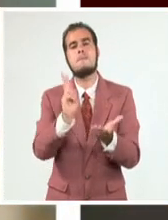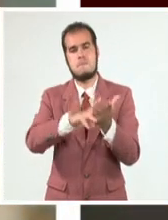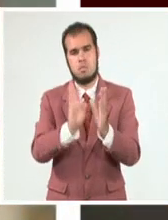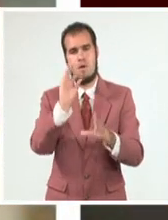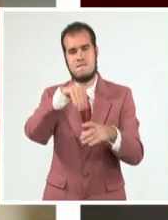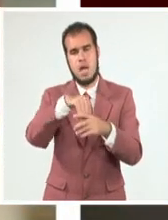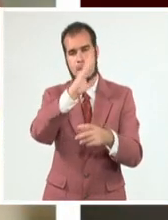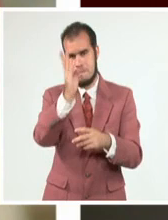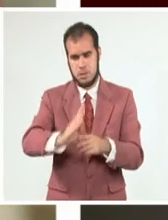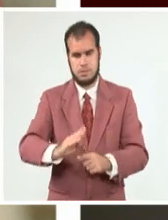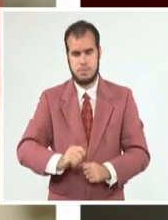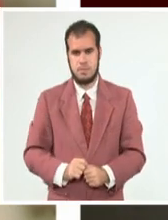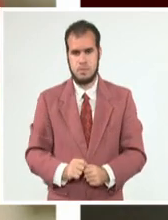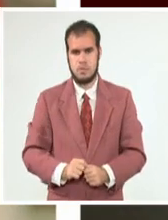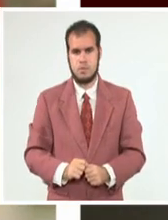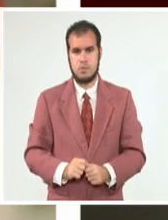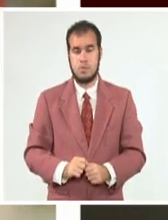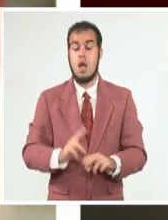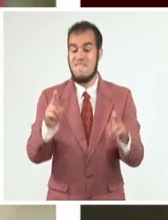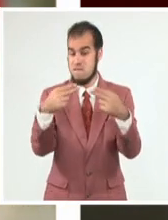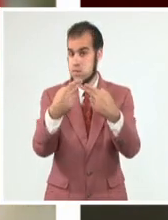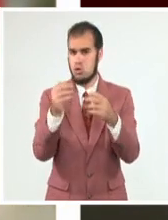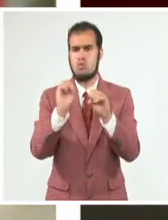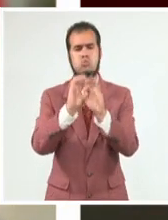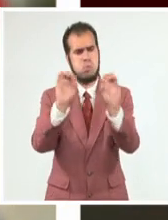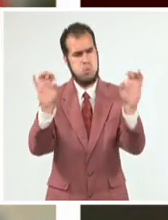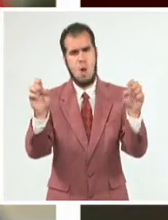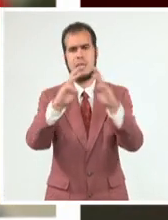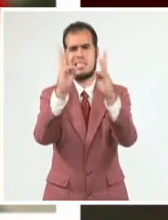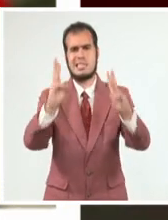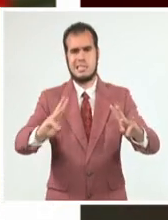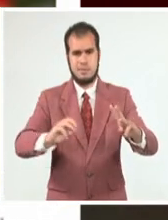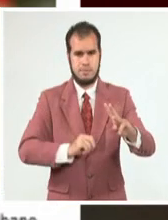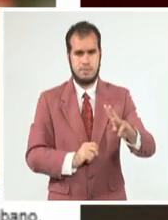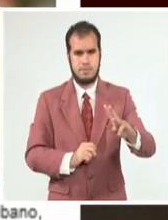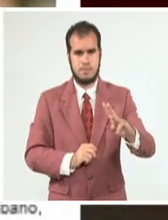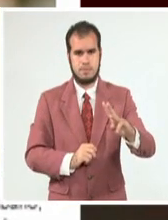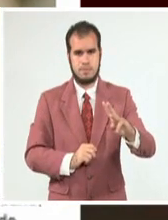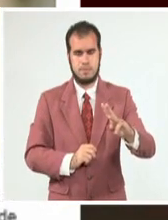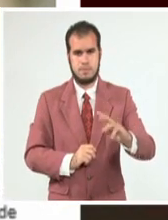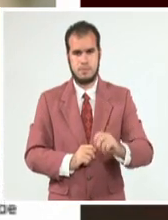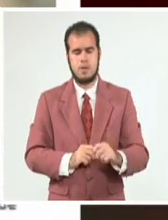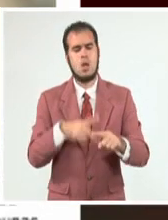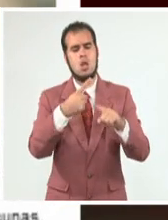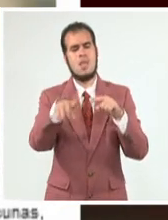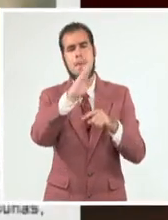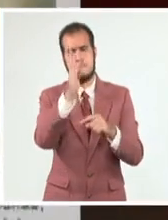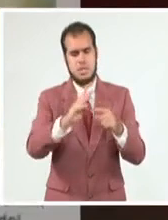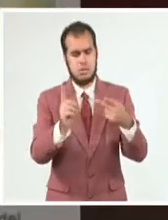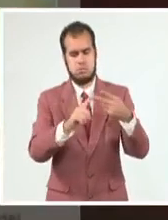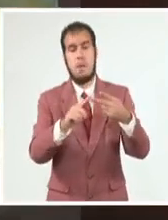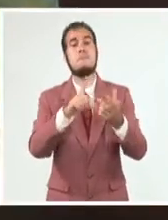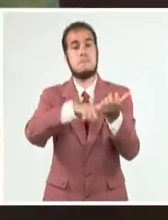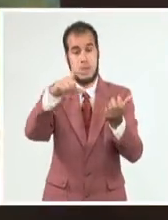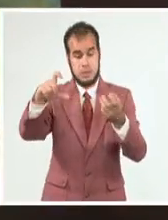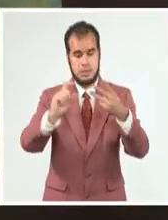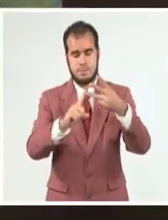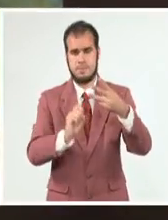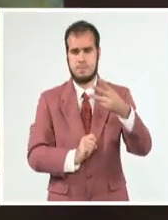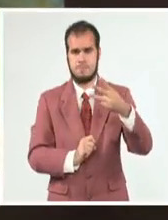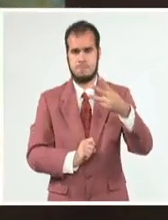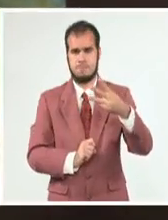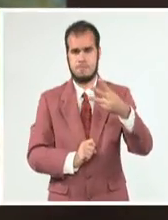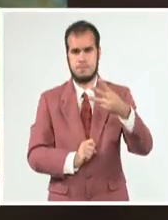El evento se transmitirá en directo a través de los perfiles en redes sociales del Foro de Sao Paulo, el Partido Comunista de Cuba, el